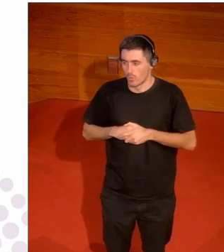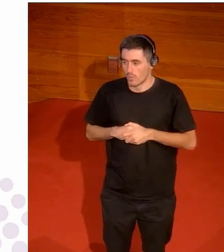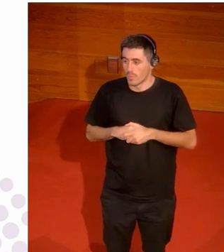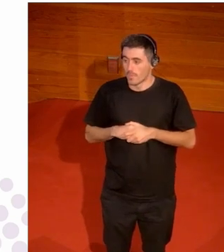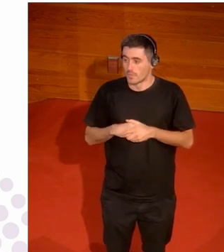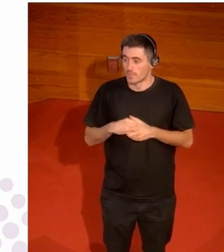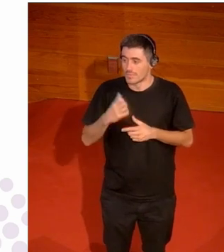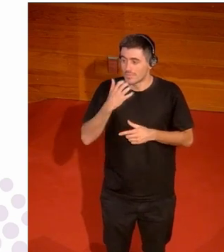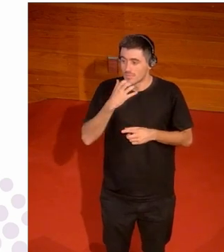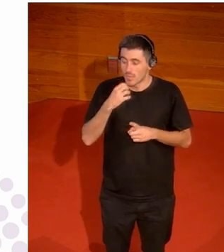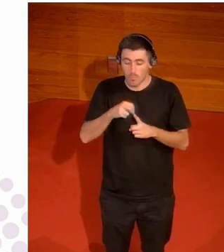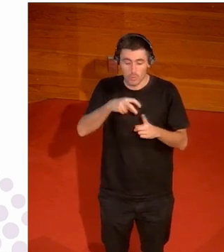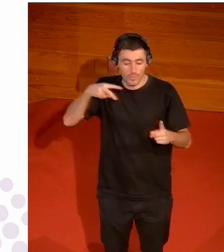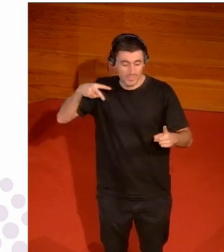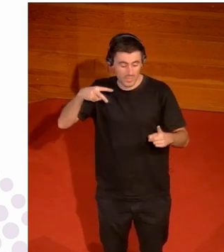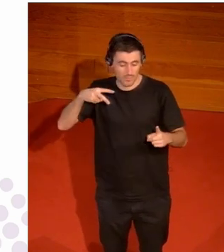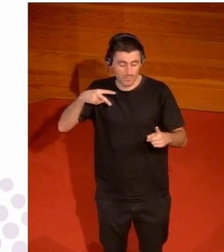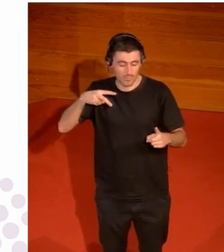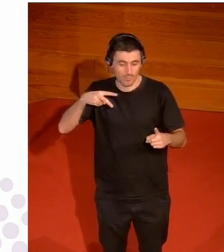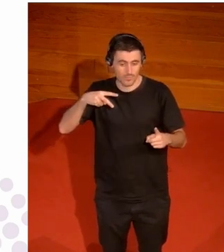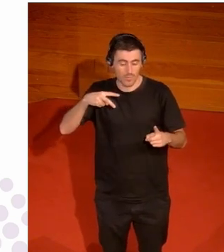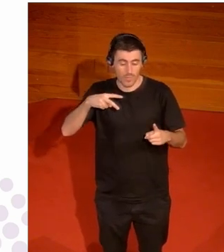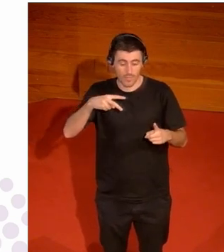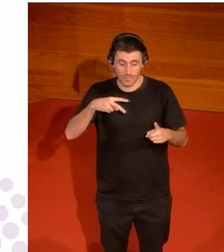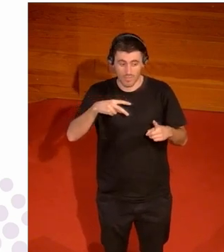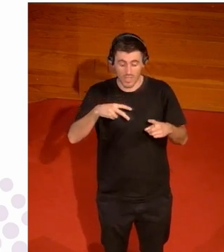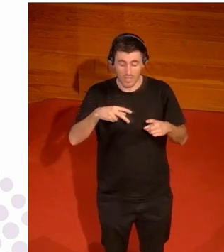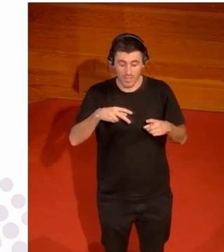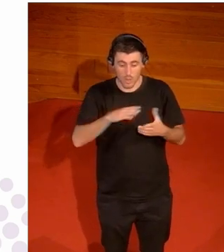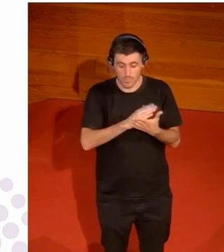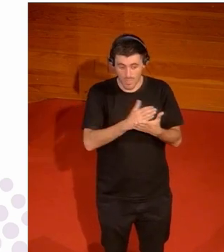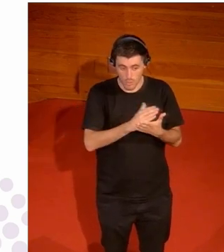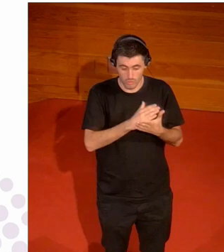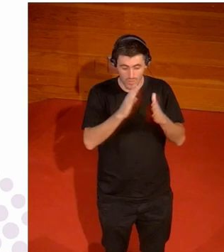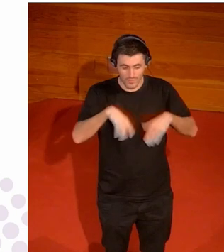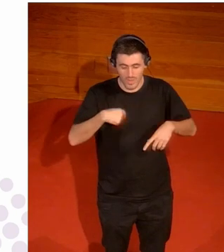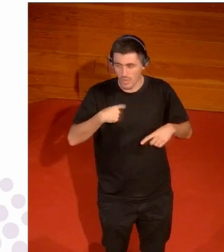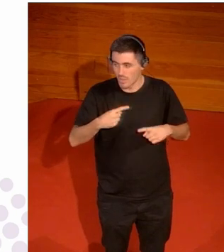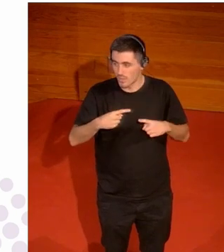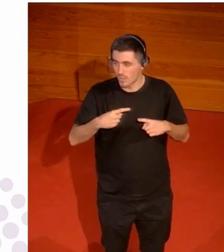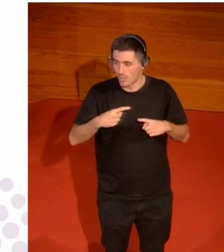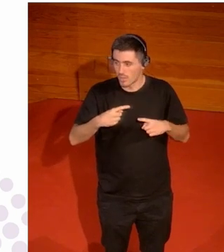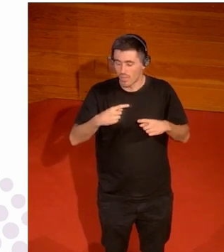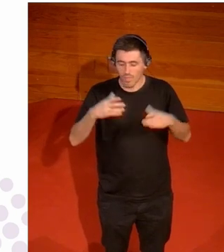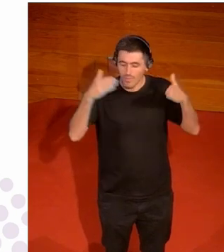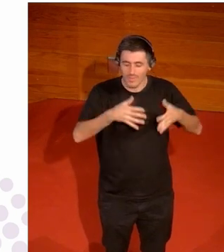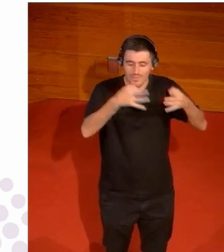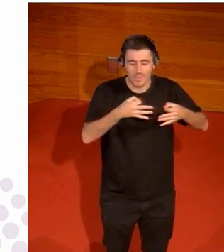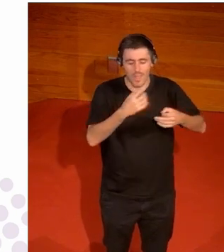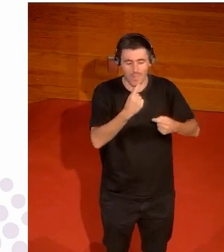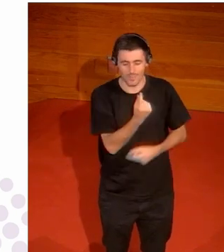cuando el punto de vista y el enfoque de los medios se deriva a la repercusión y sobre todo al enfoque económico